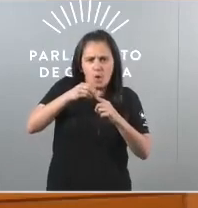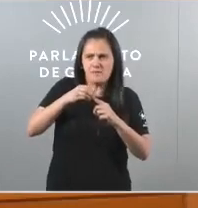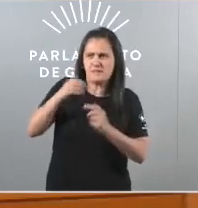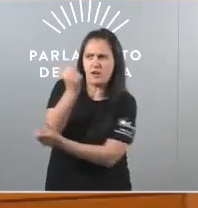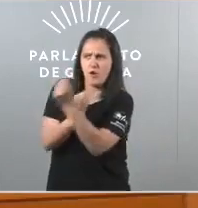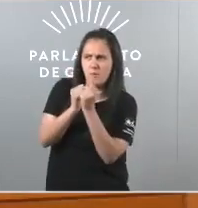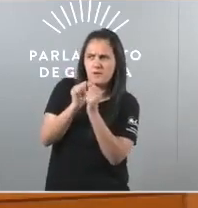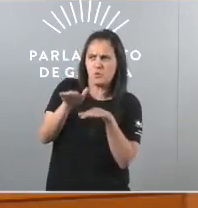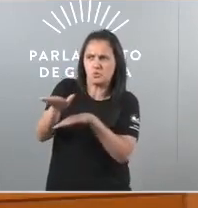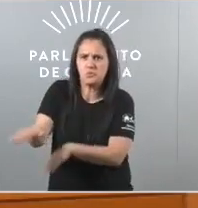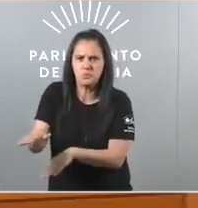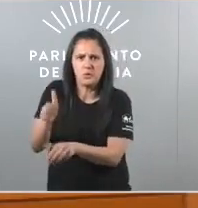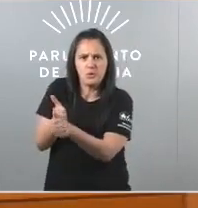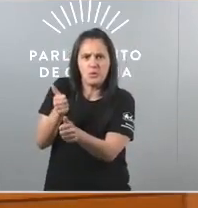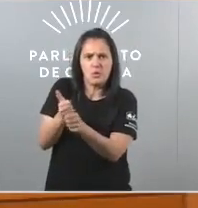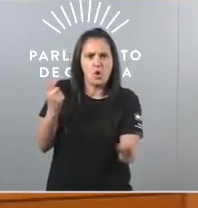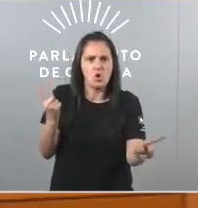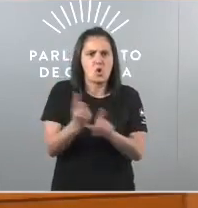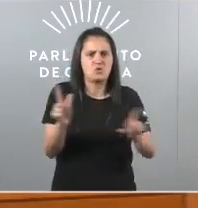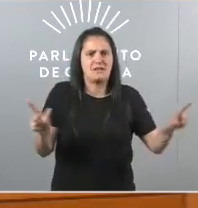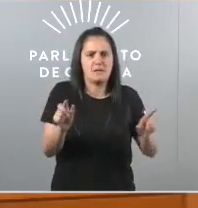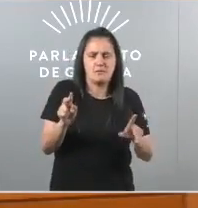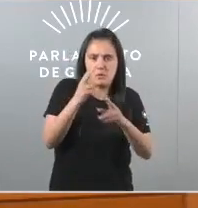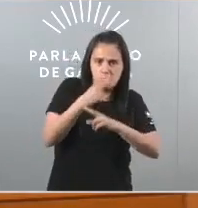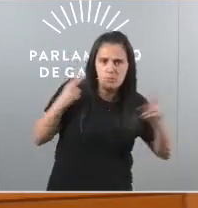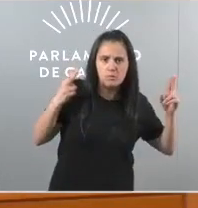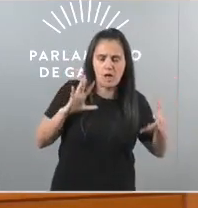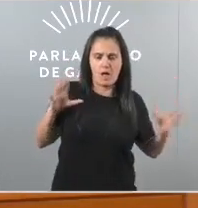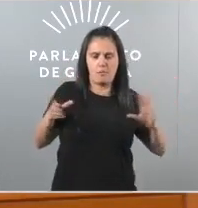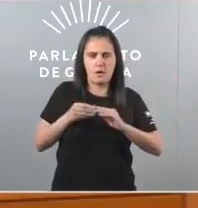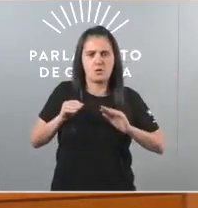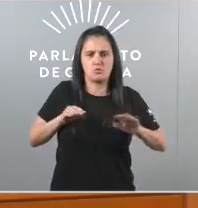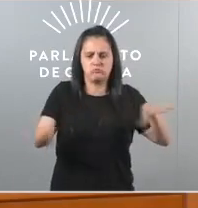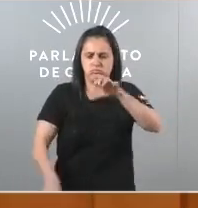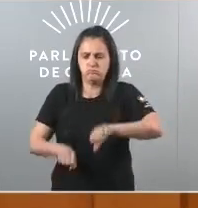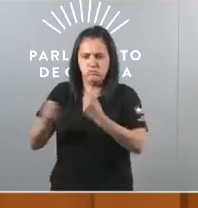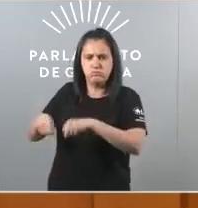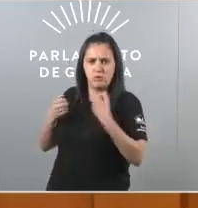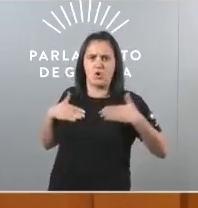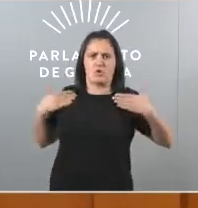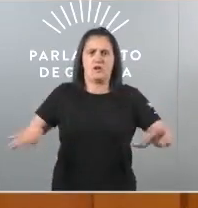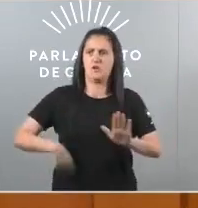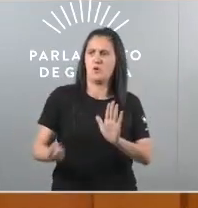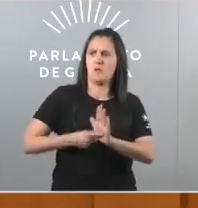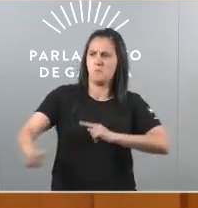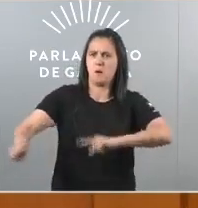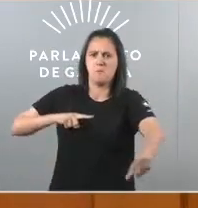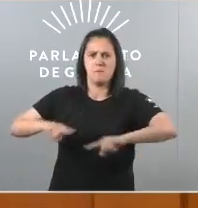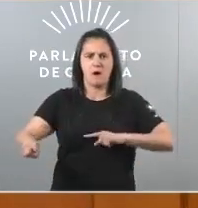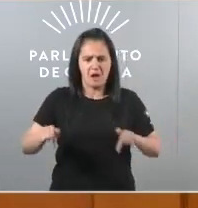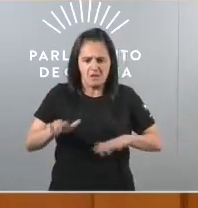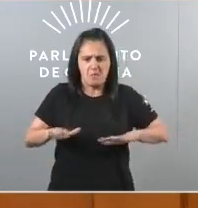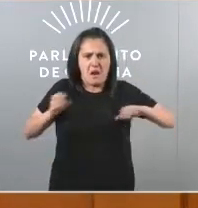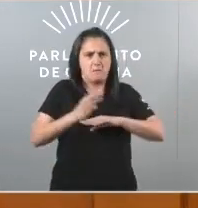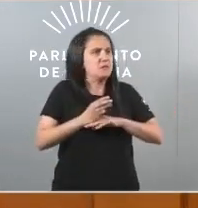vampirizando a televisión pública e aplicando o seu rodillo absolutista neste Parlamento O